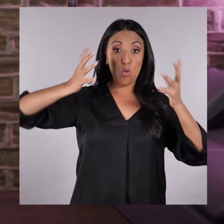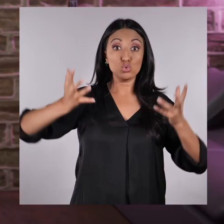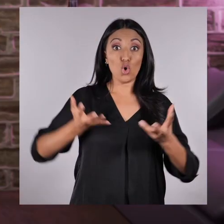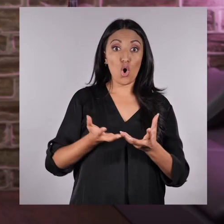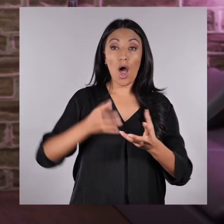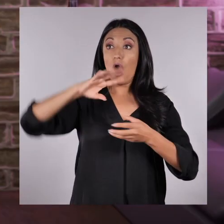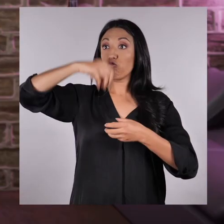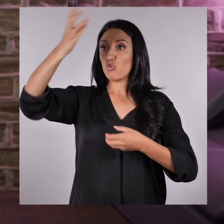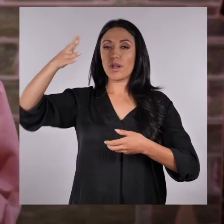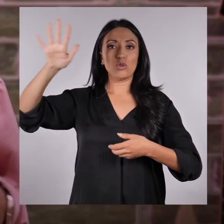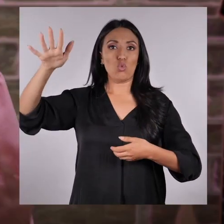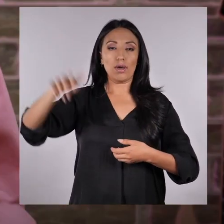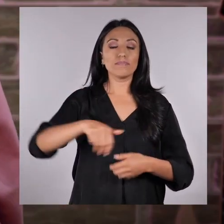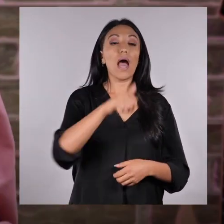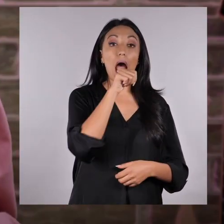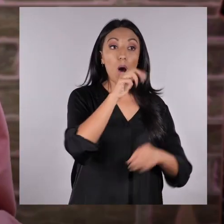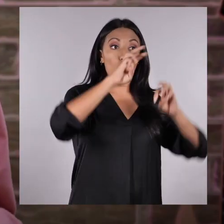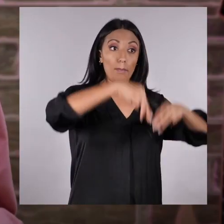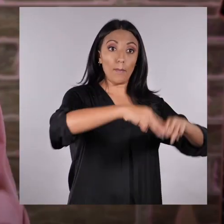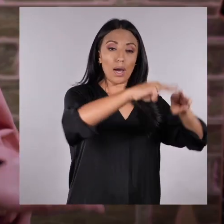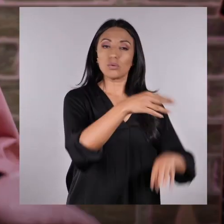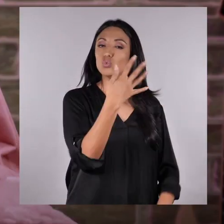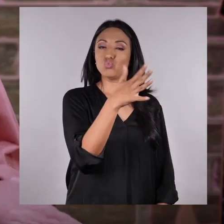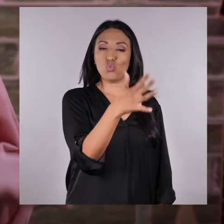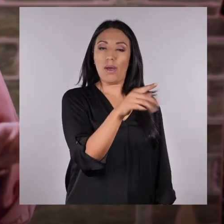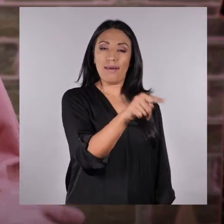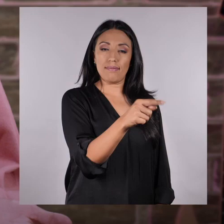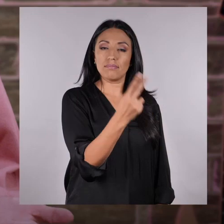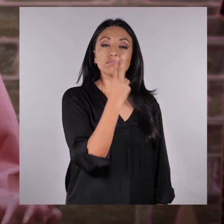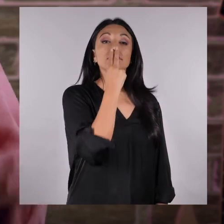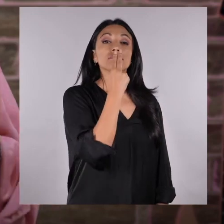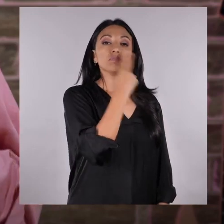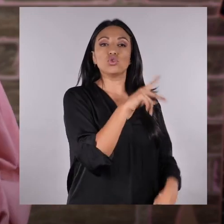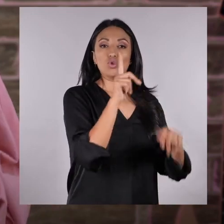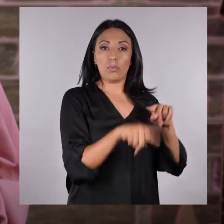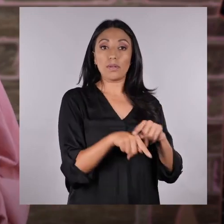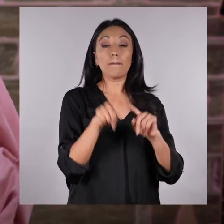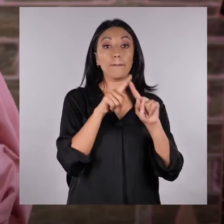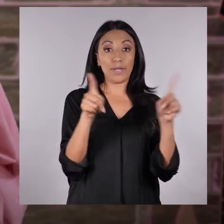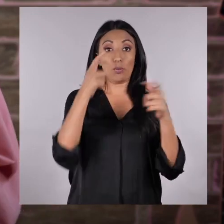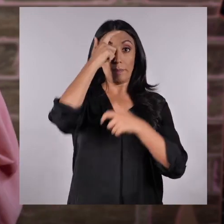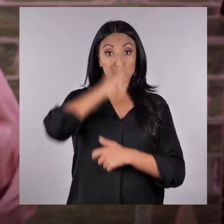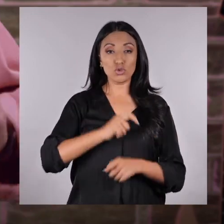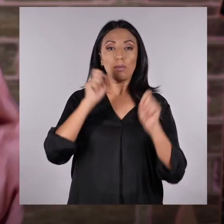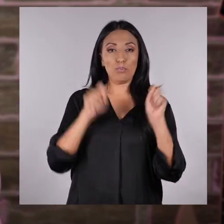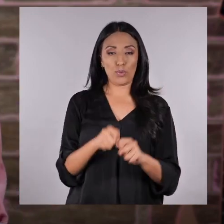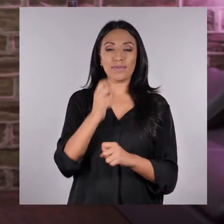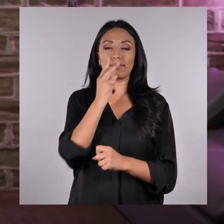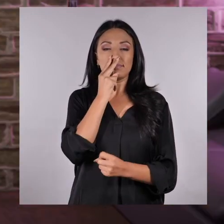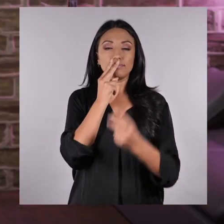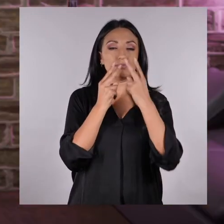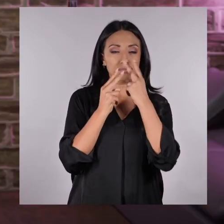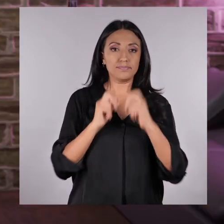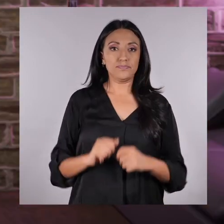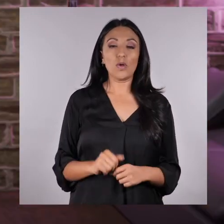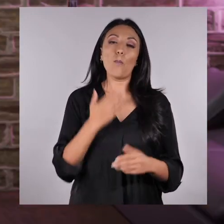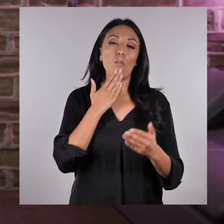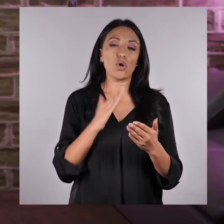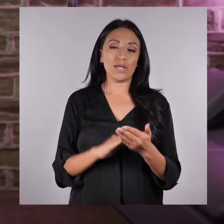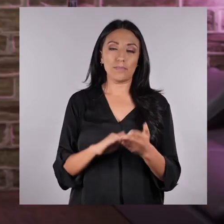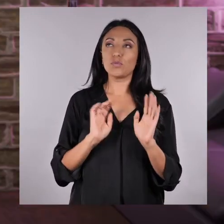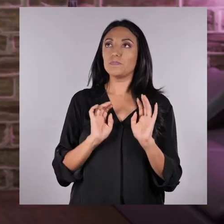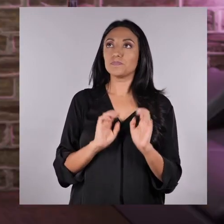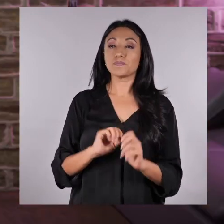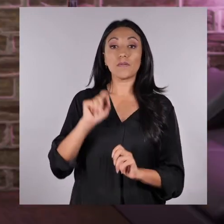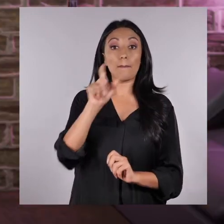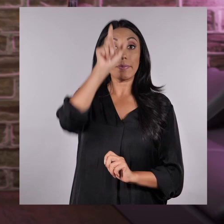ni tampoco en el mar. Pero hay artefactos que permiten a las personas respirar en esos lugares, ¿verdad Nick? Así es. En